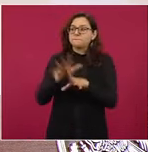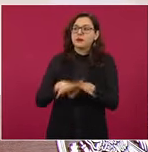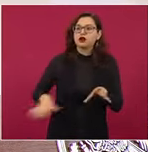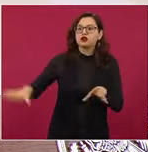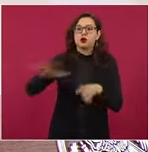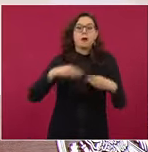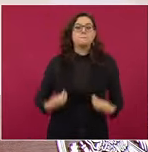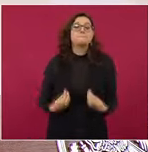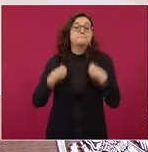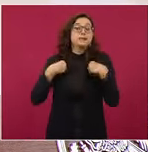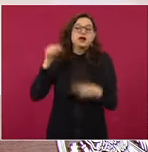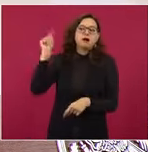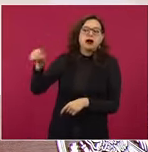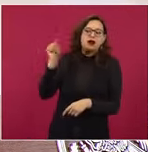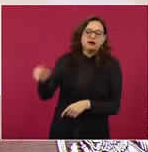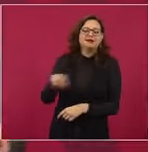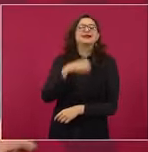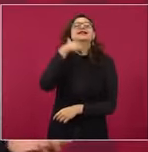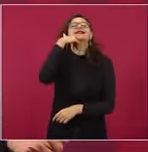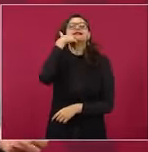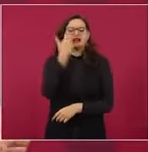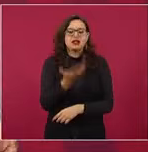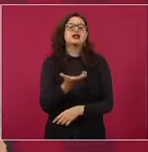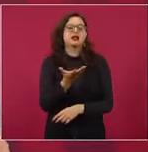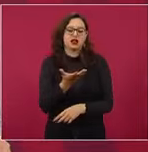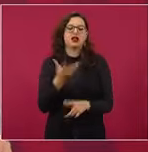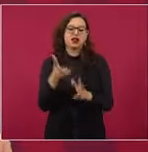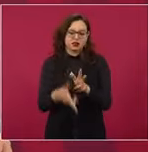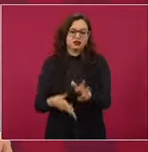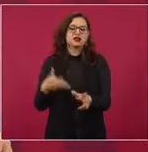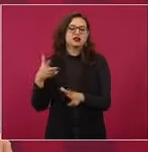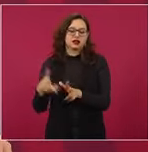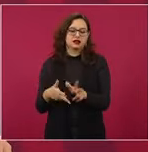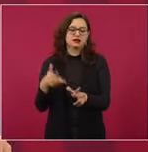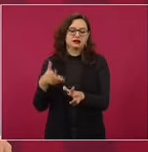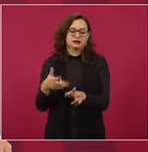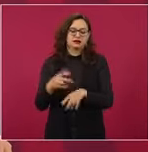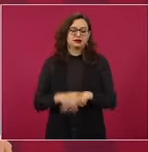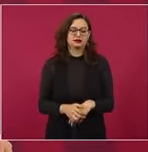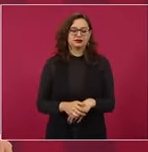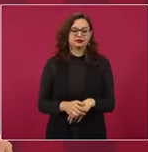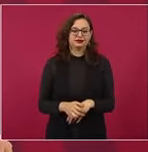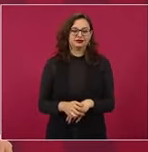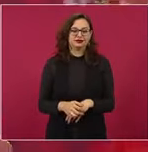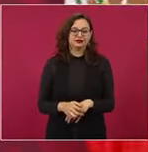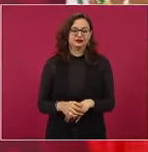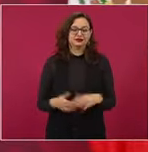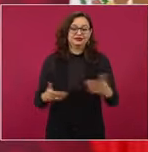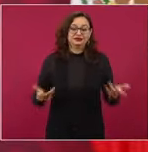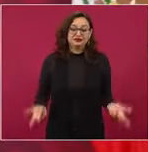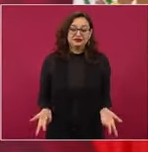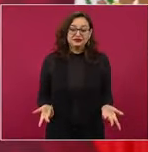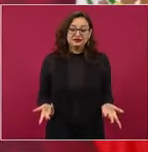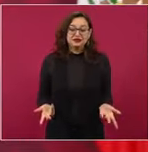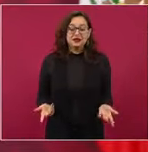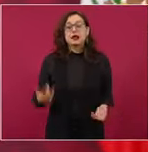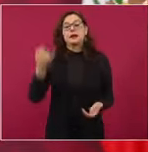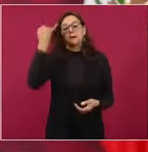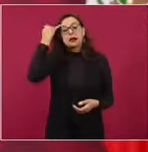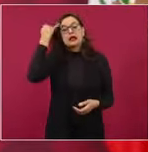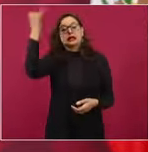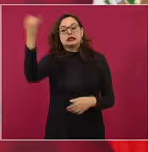porque imagínense si por donde va pasando el tren